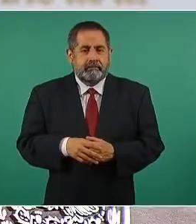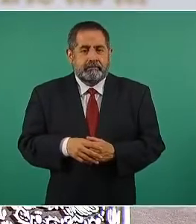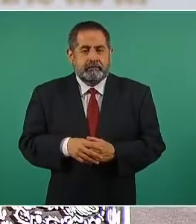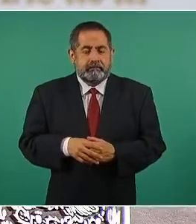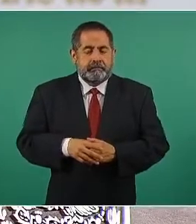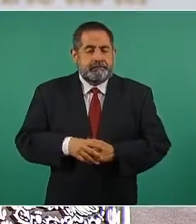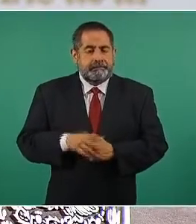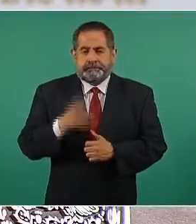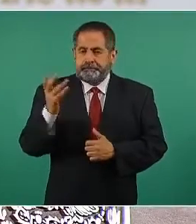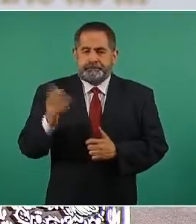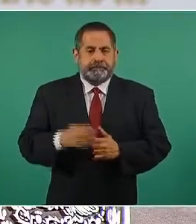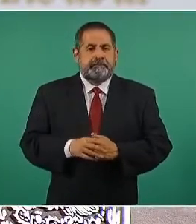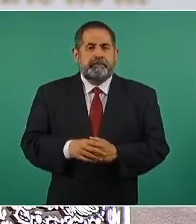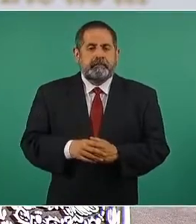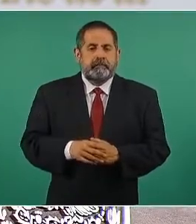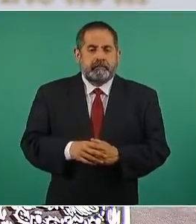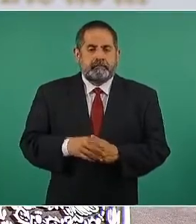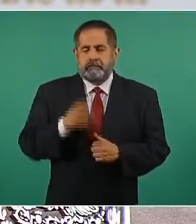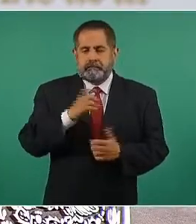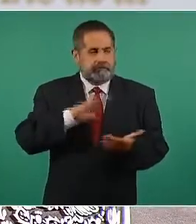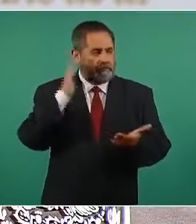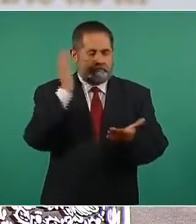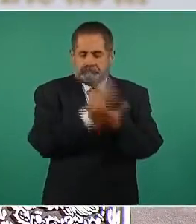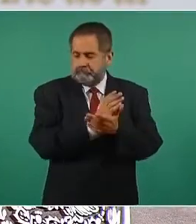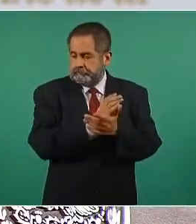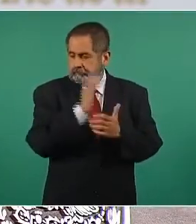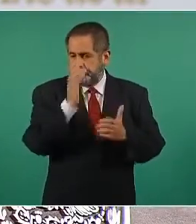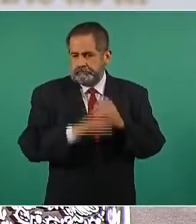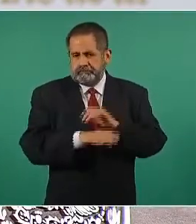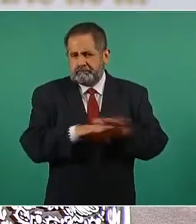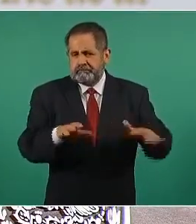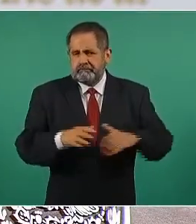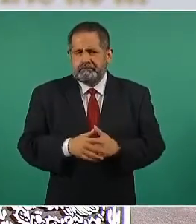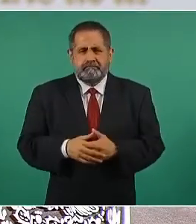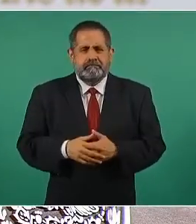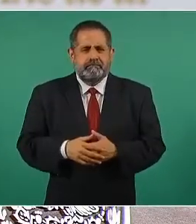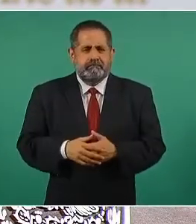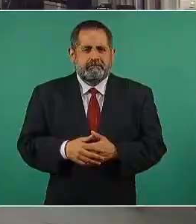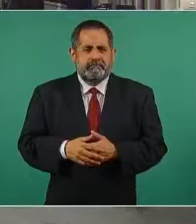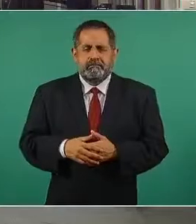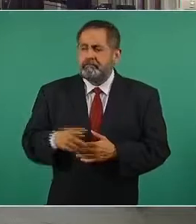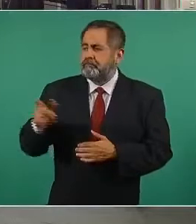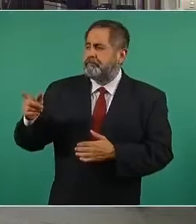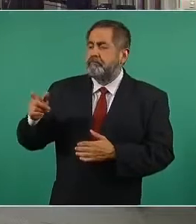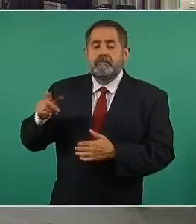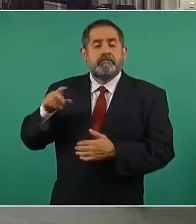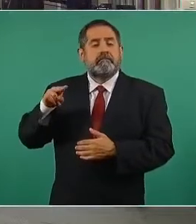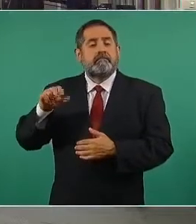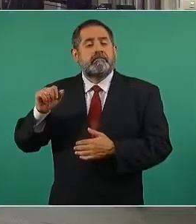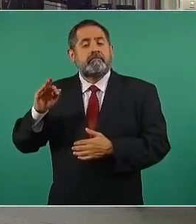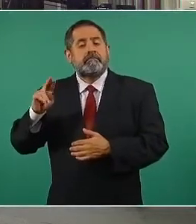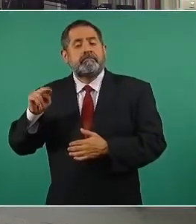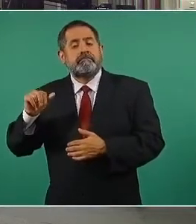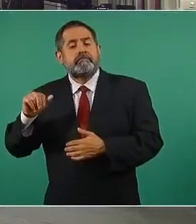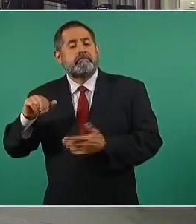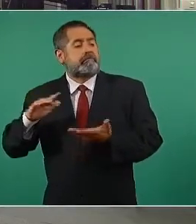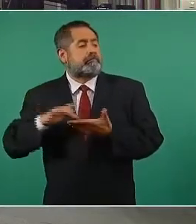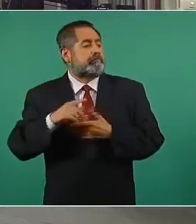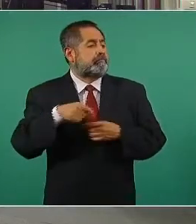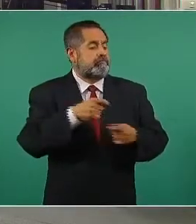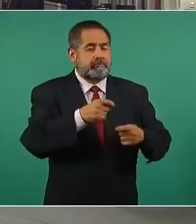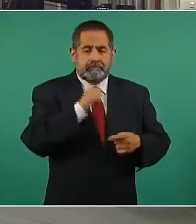entonces eso ya se terminó apoyos no recuperables del Fondo Nacional de Infraestructura